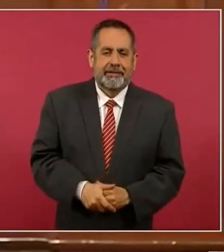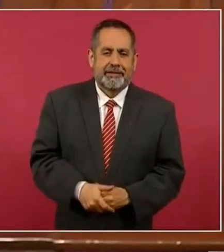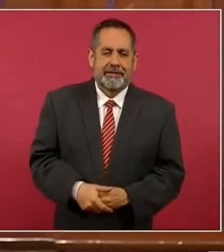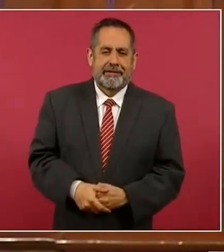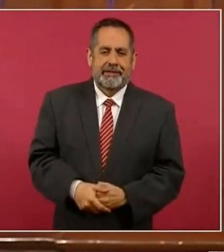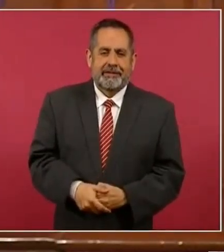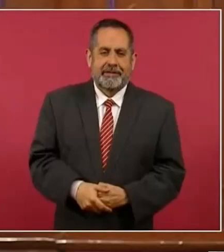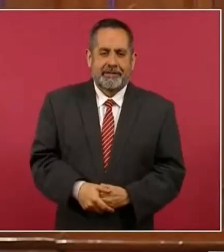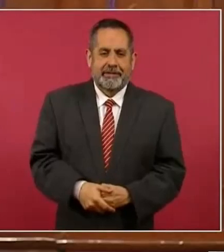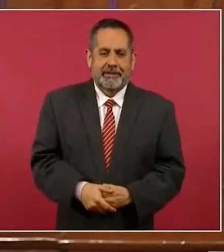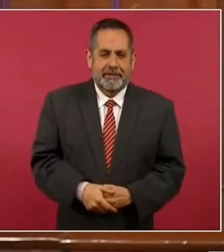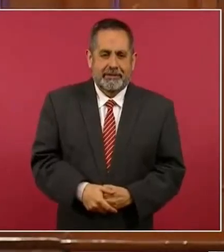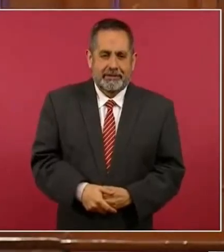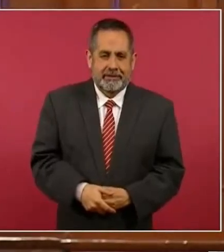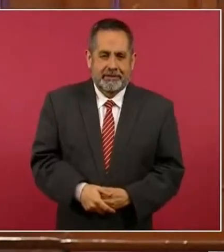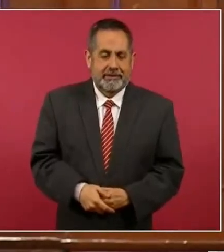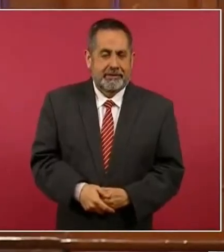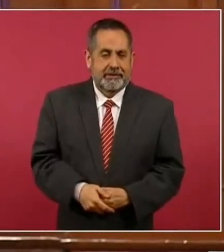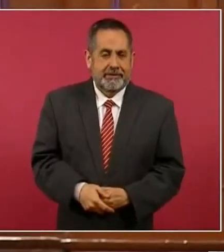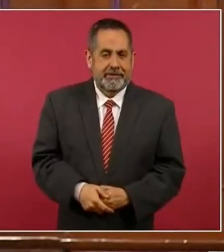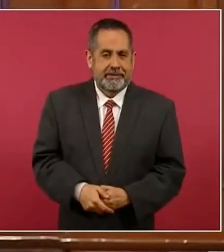o traductores sí